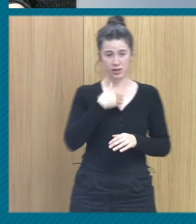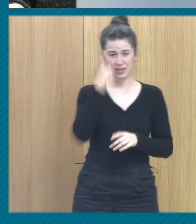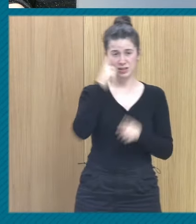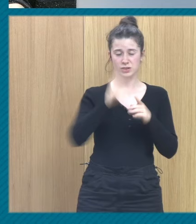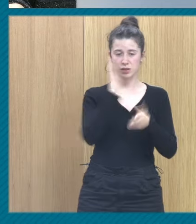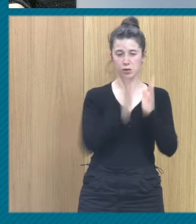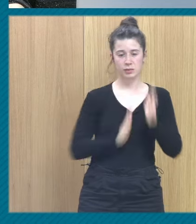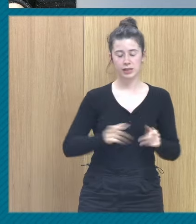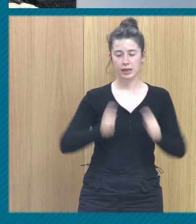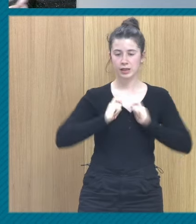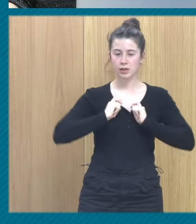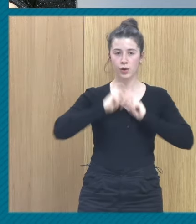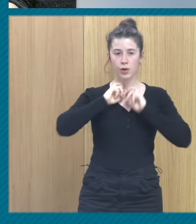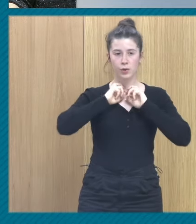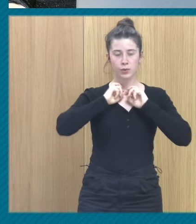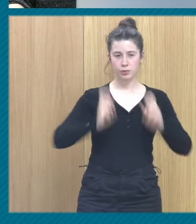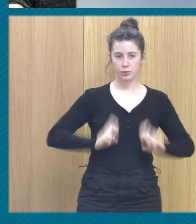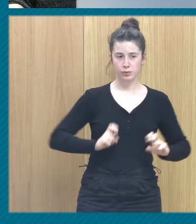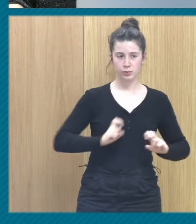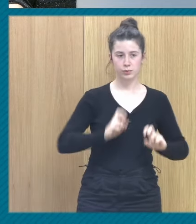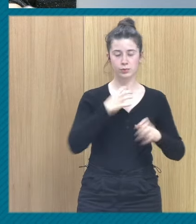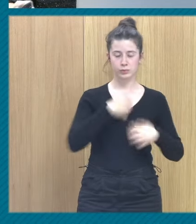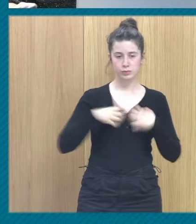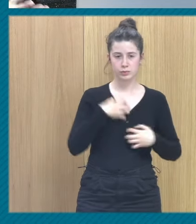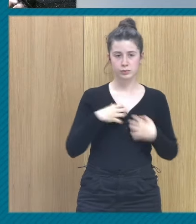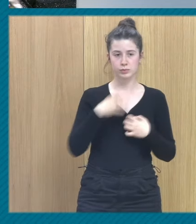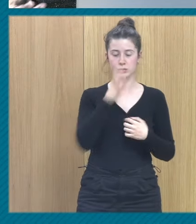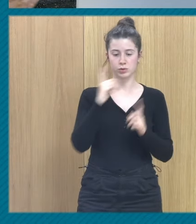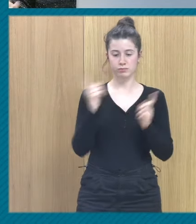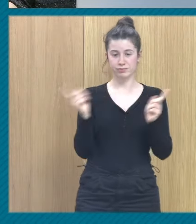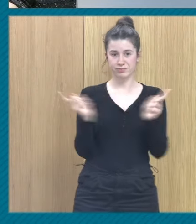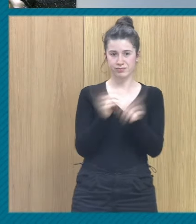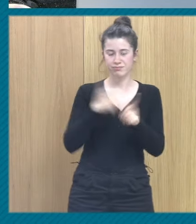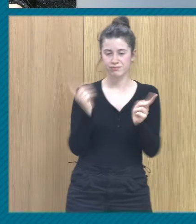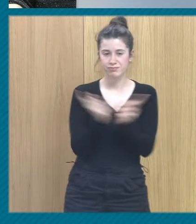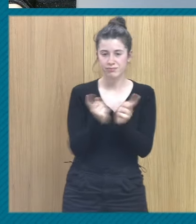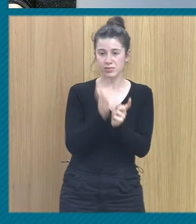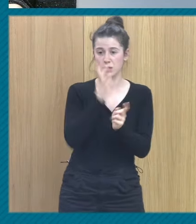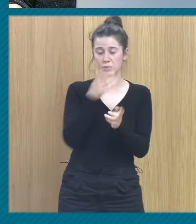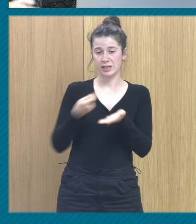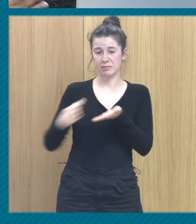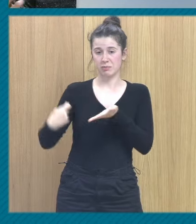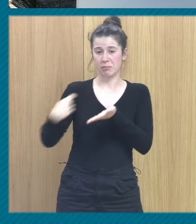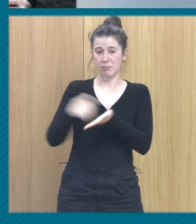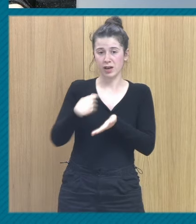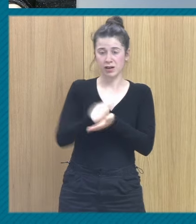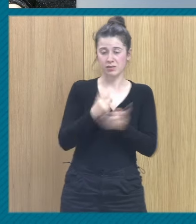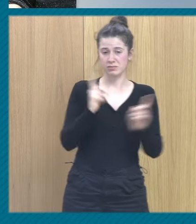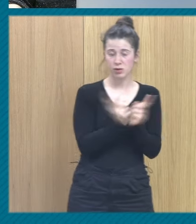sobre todo cuando tengo un tiempo fijo para intervenir cuando tengo 12 sesiones o 20 porque son las que paga el programa cuando tengo